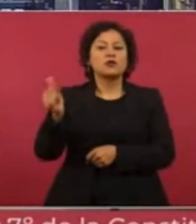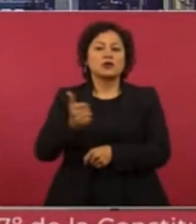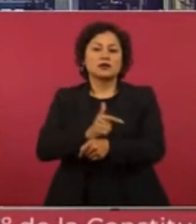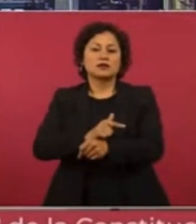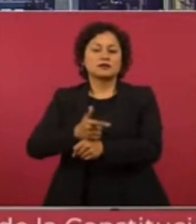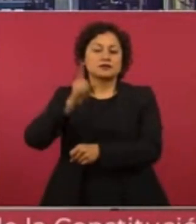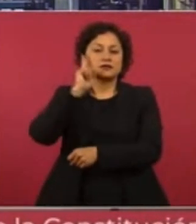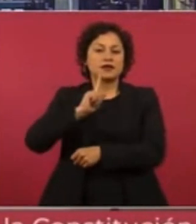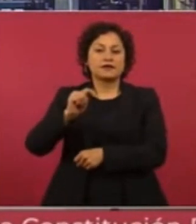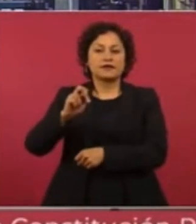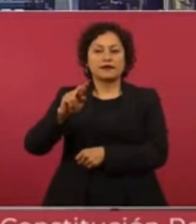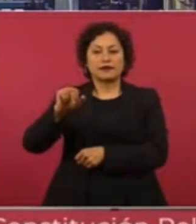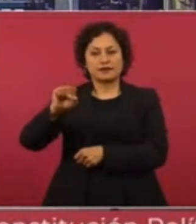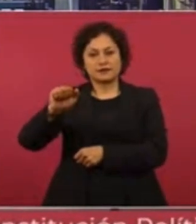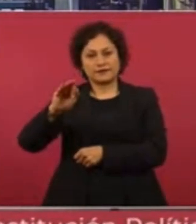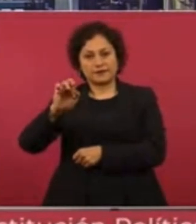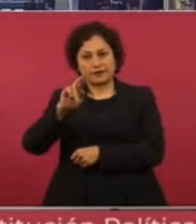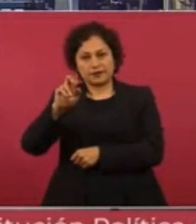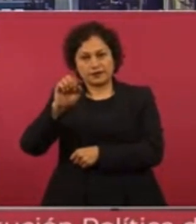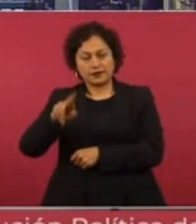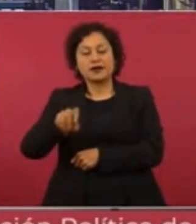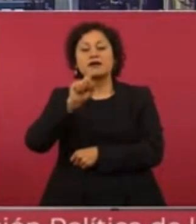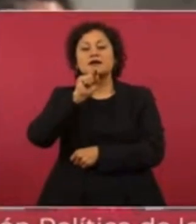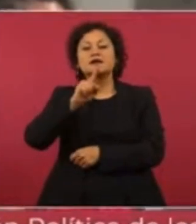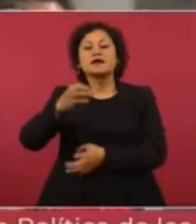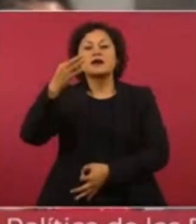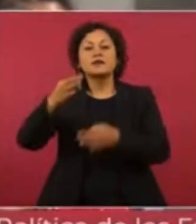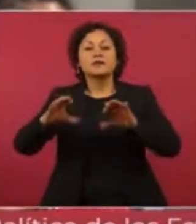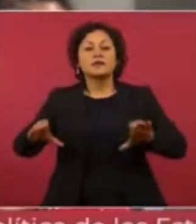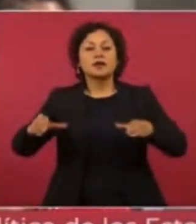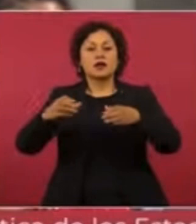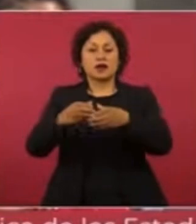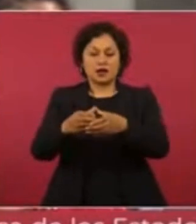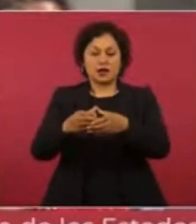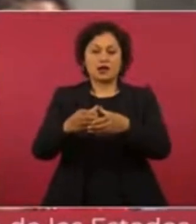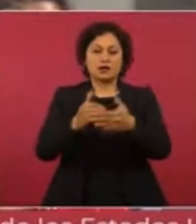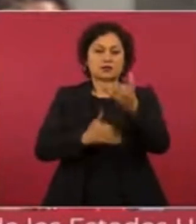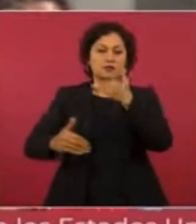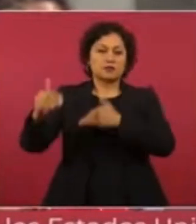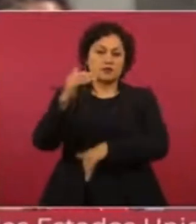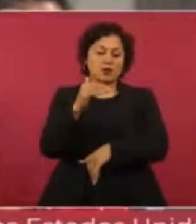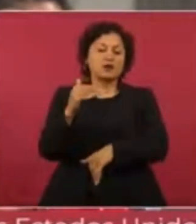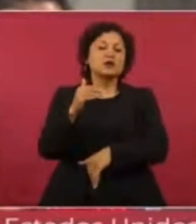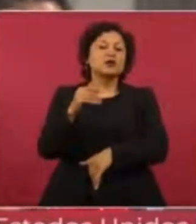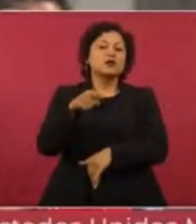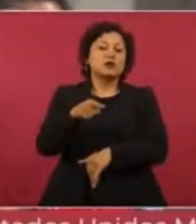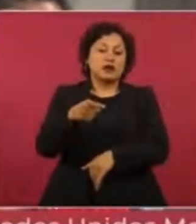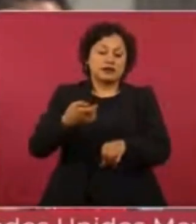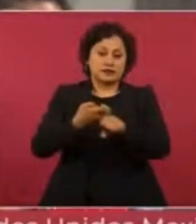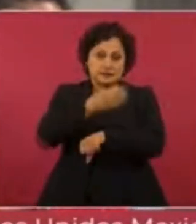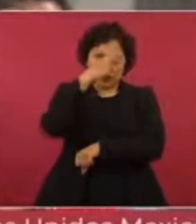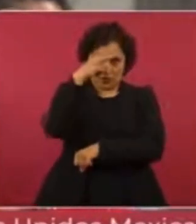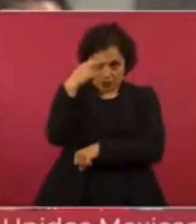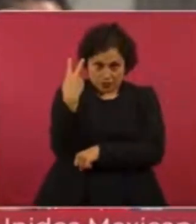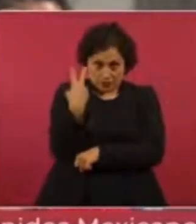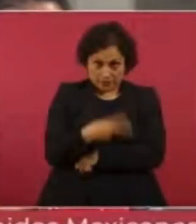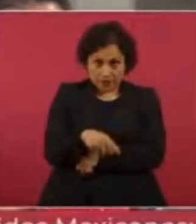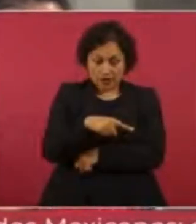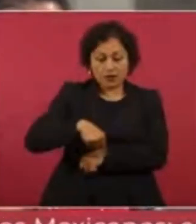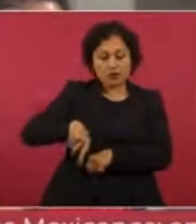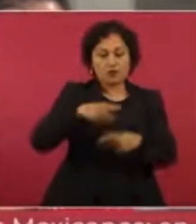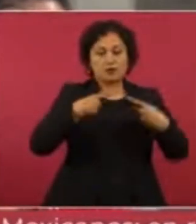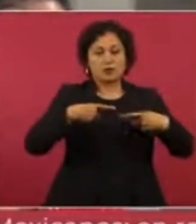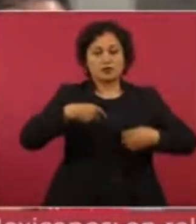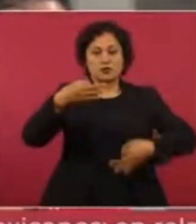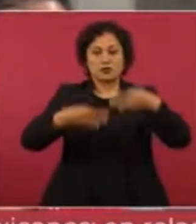Y no puede faltar al Tribunal Superior de Justicia del Estado de México, quienes están haciendo su trabajo